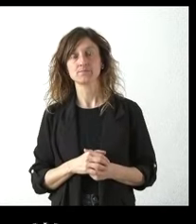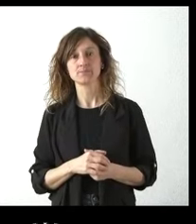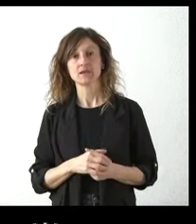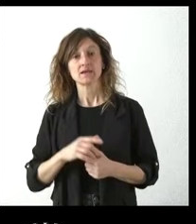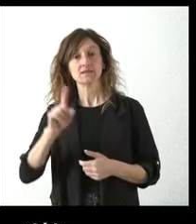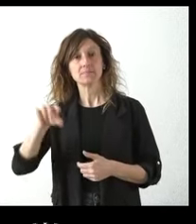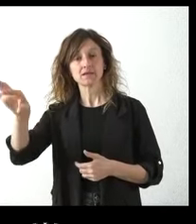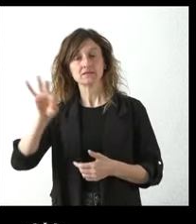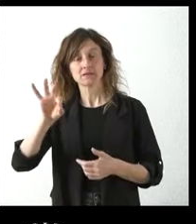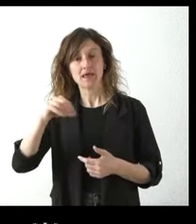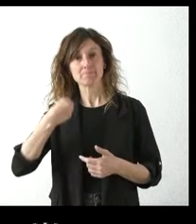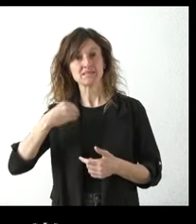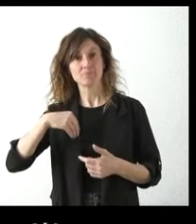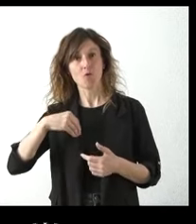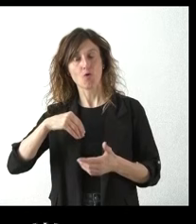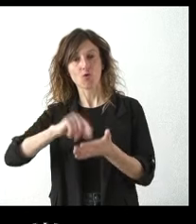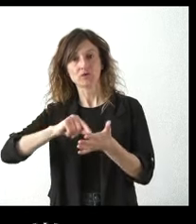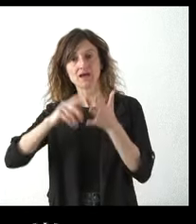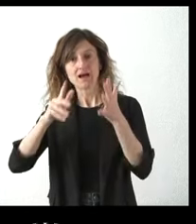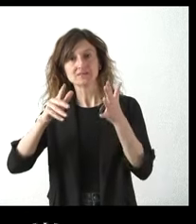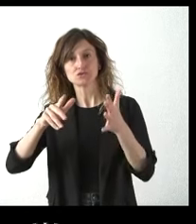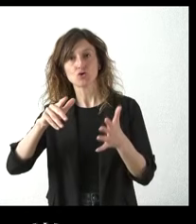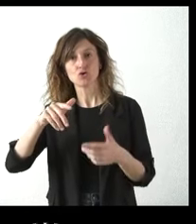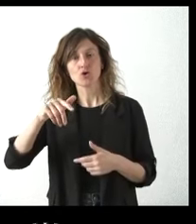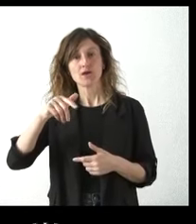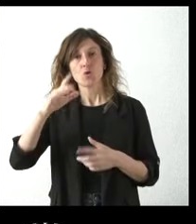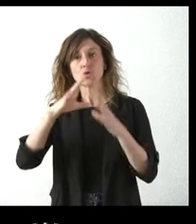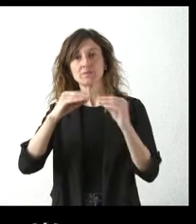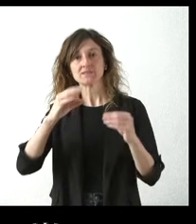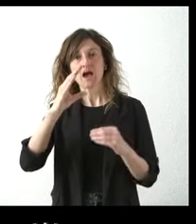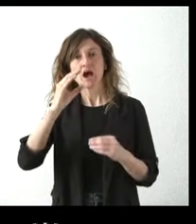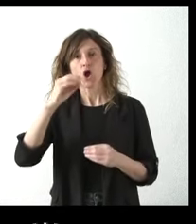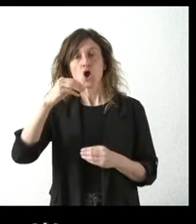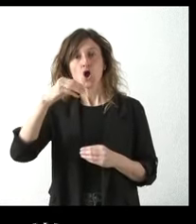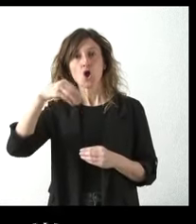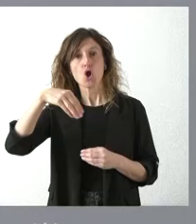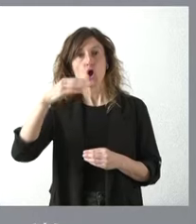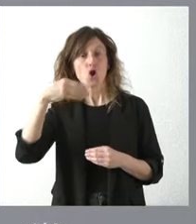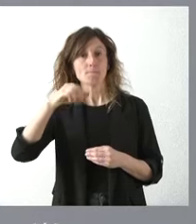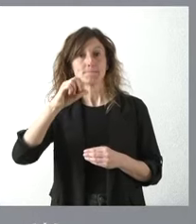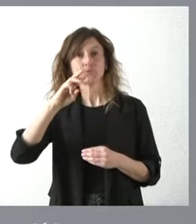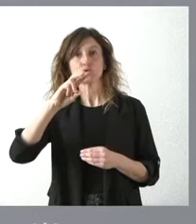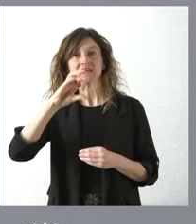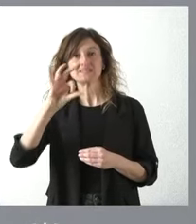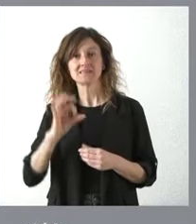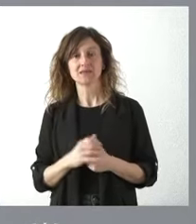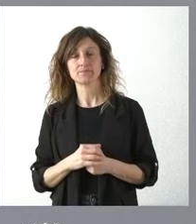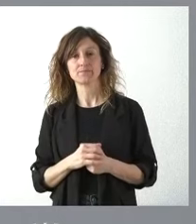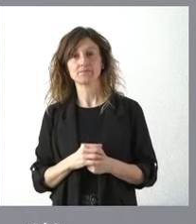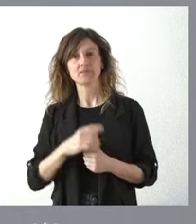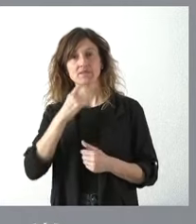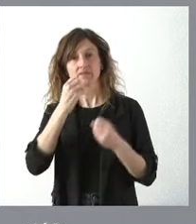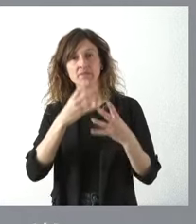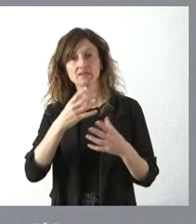contratado a sí mismo como asesor de la Complutense siguen diciendo que todo lo hicieron bien aun conociendo que ese documento es de